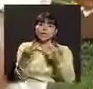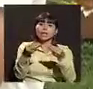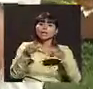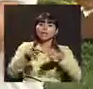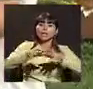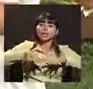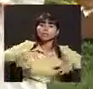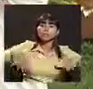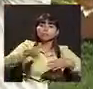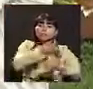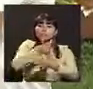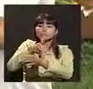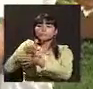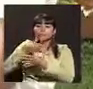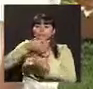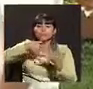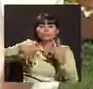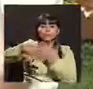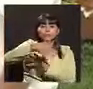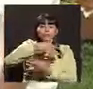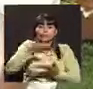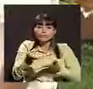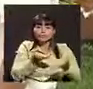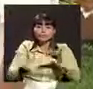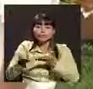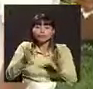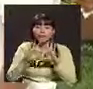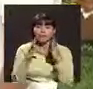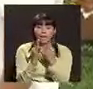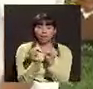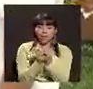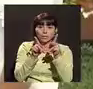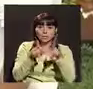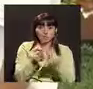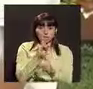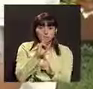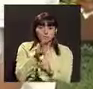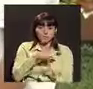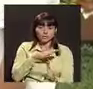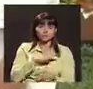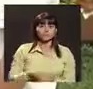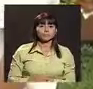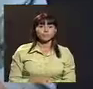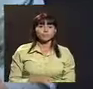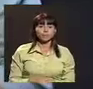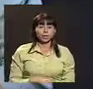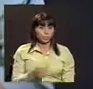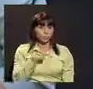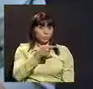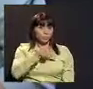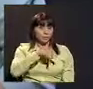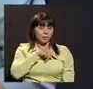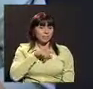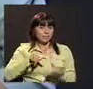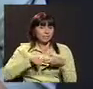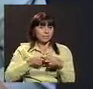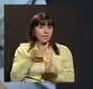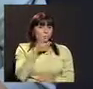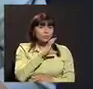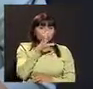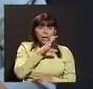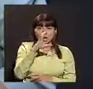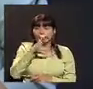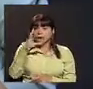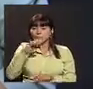brindando un espacio de convivencia y retroalimentación familiar entre los miembros que enfrentan la misma condición. Bueno, yo personalmente empecé a buscar